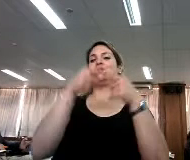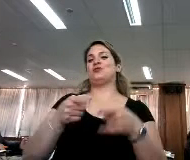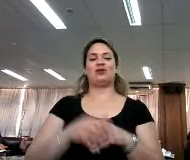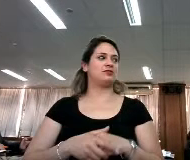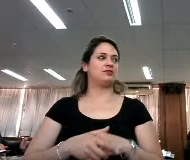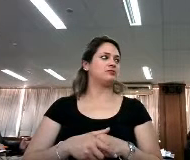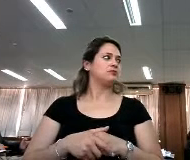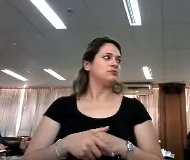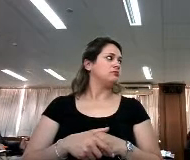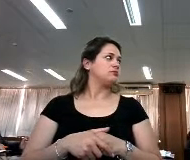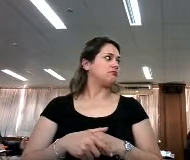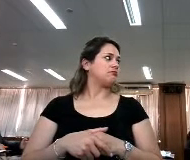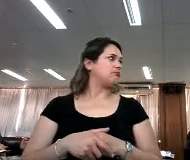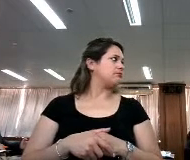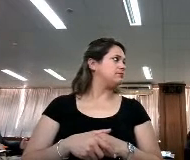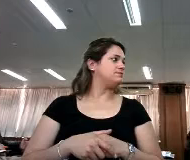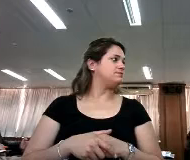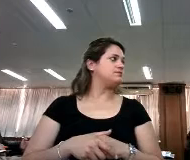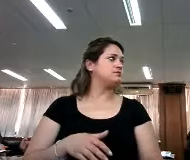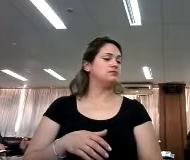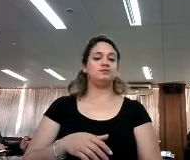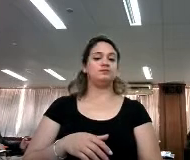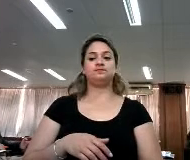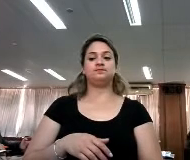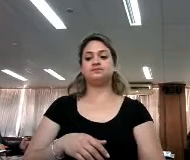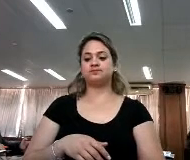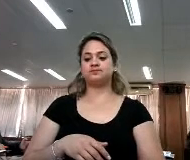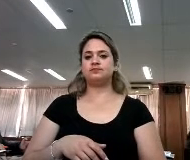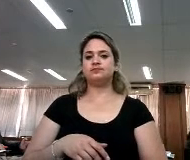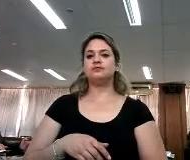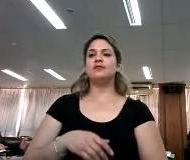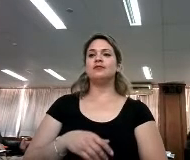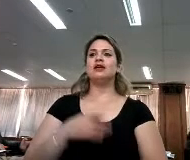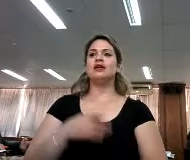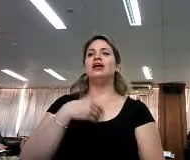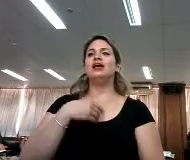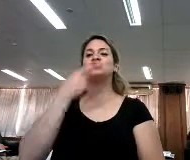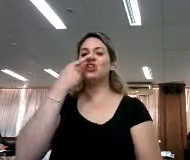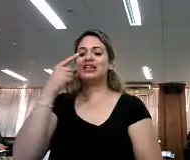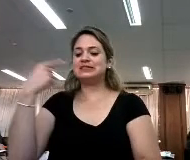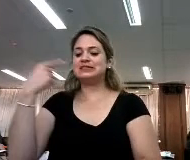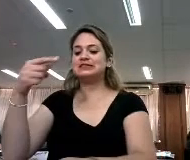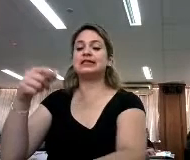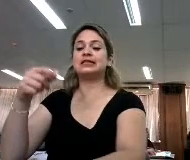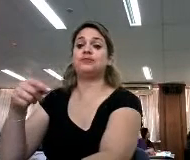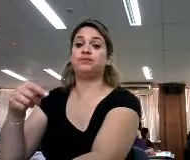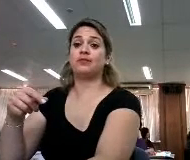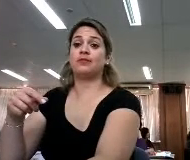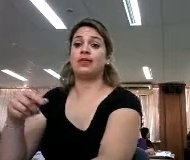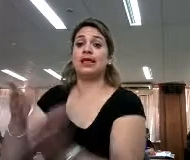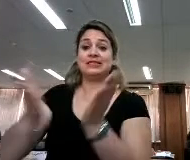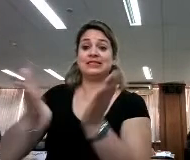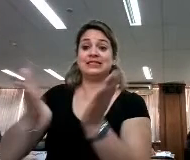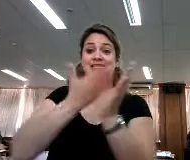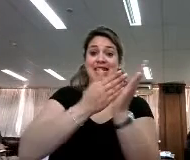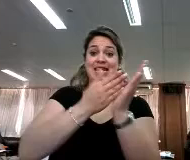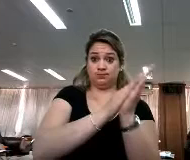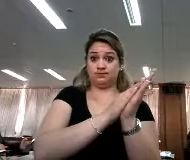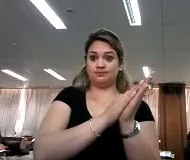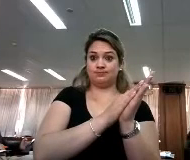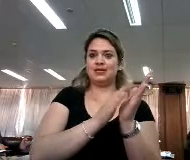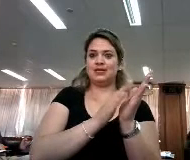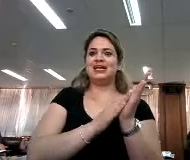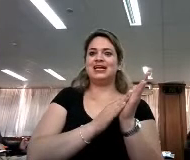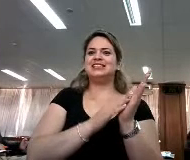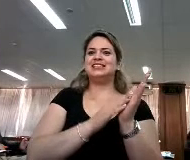Claro, y algo que decían, que ya no recuerdo quién fue, es creo que lo súper interesante es que finalmente el libro impreso, pues llevamos 500 años